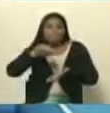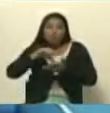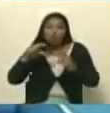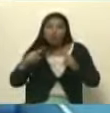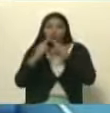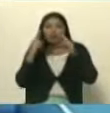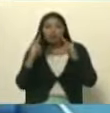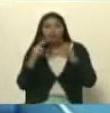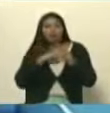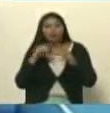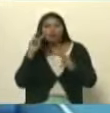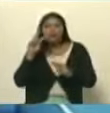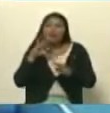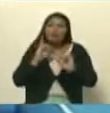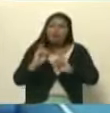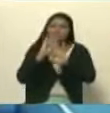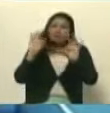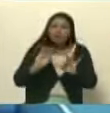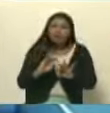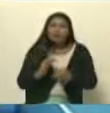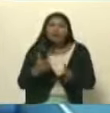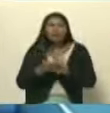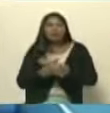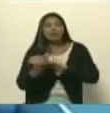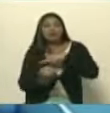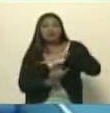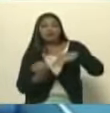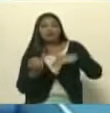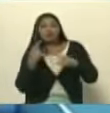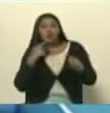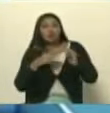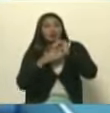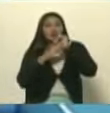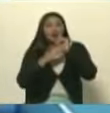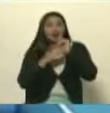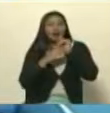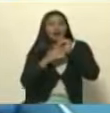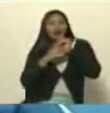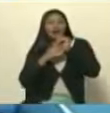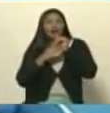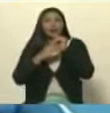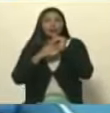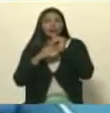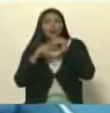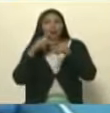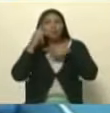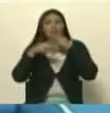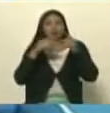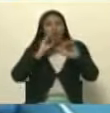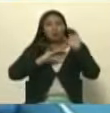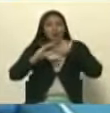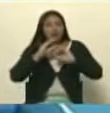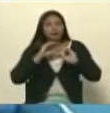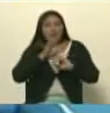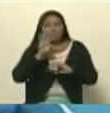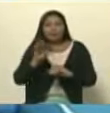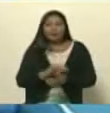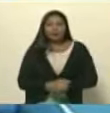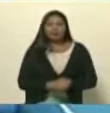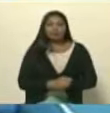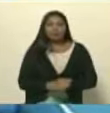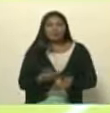mirada también desde la institución que rige la política comunicacional en nuestro país. Claro, si me permites,